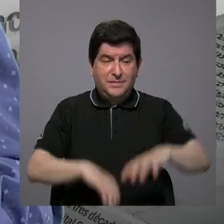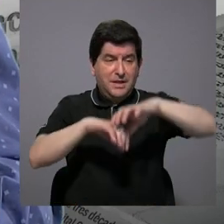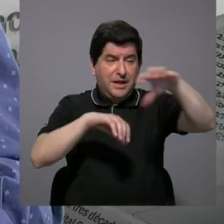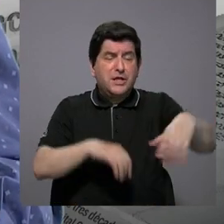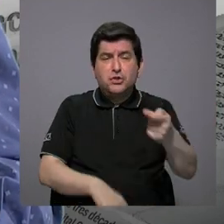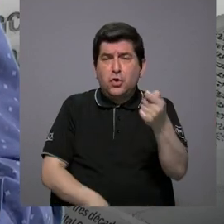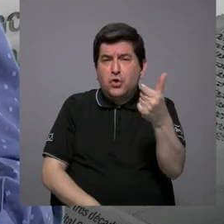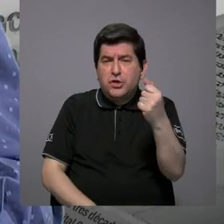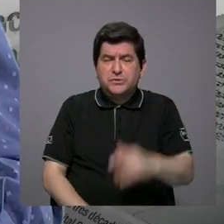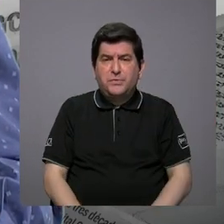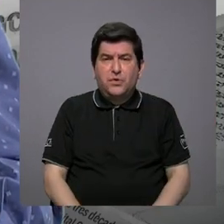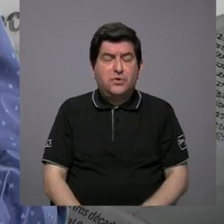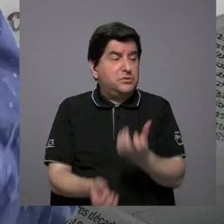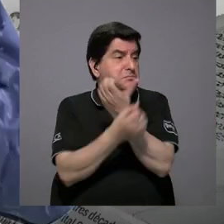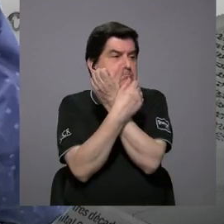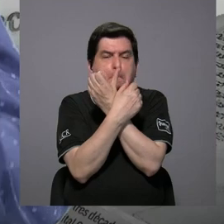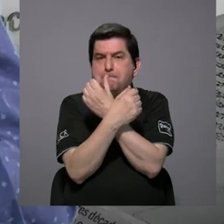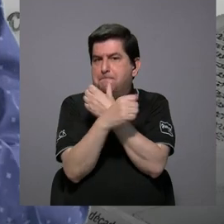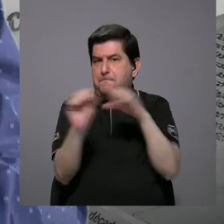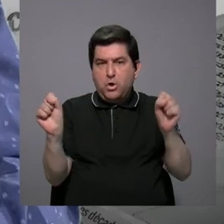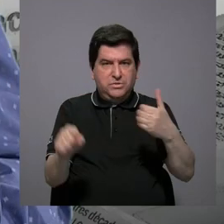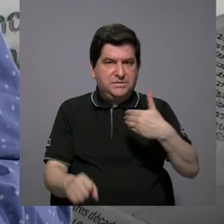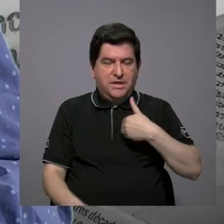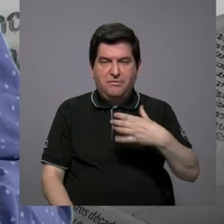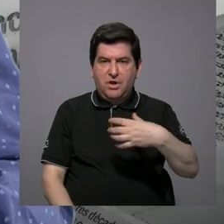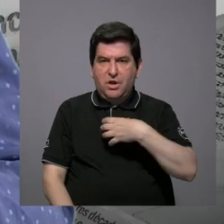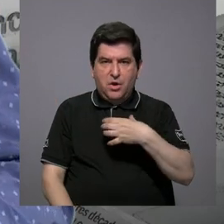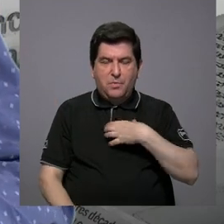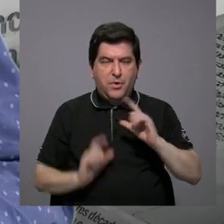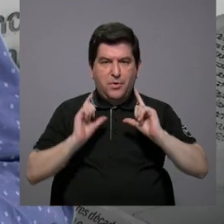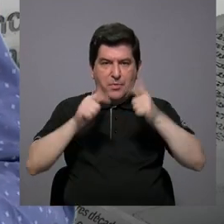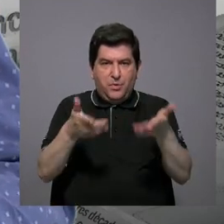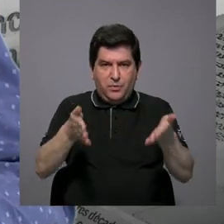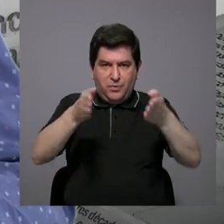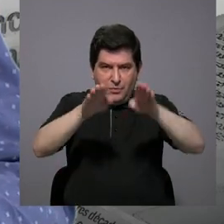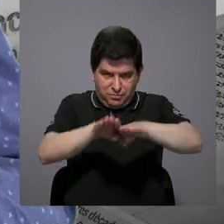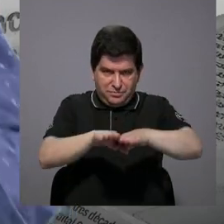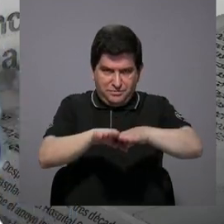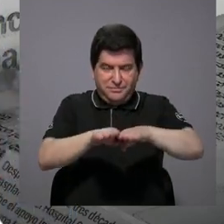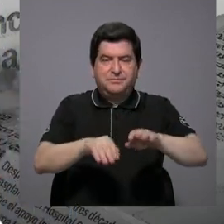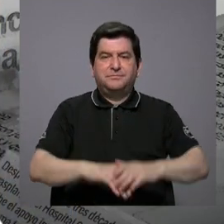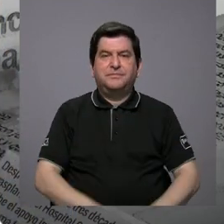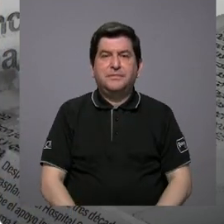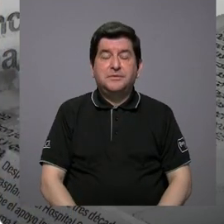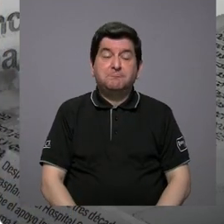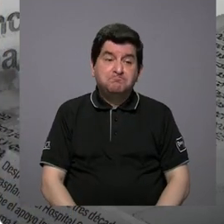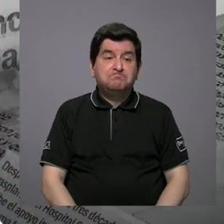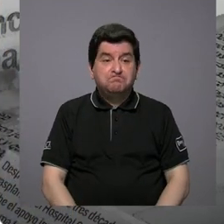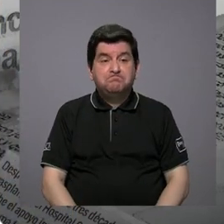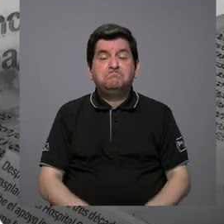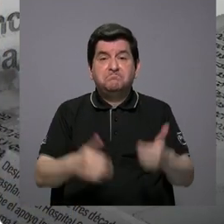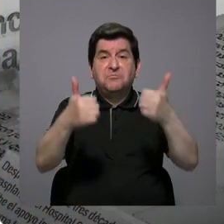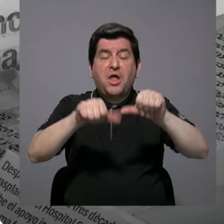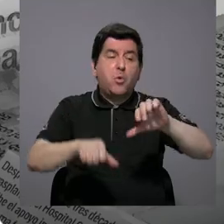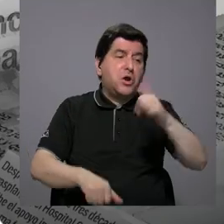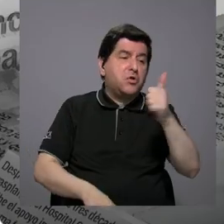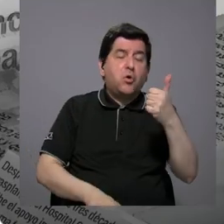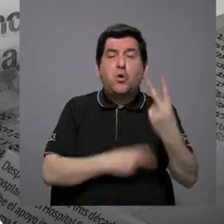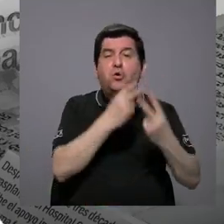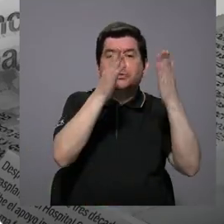muy pocos que estén imposibilitados de tener su propio relleno sanitario que se pongan de acuerdo con el vecino.